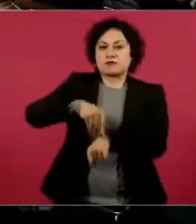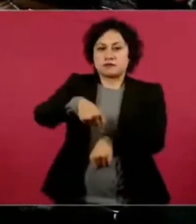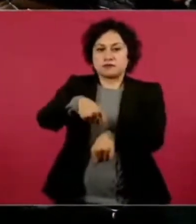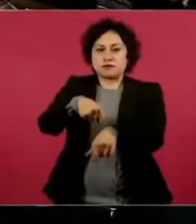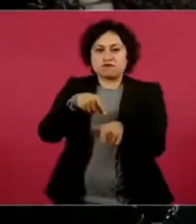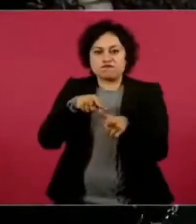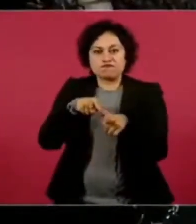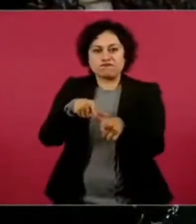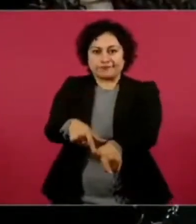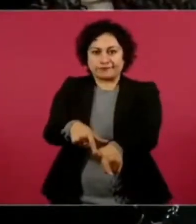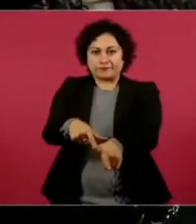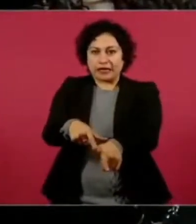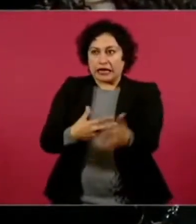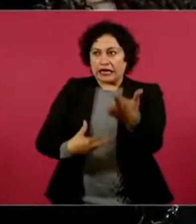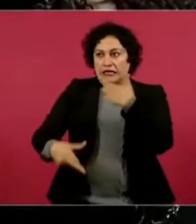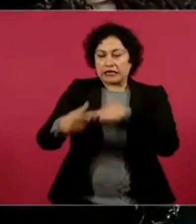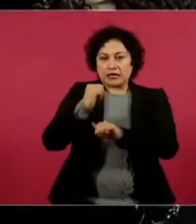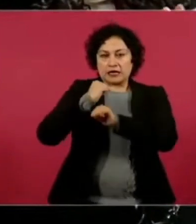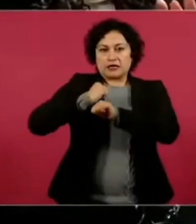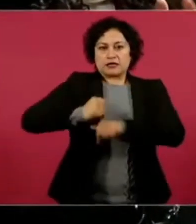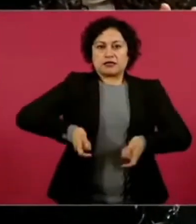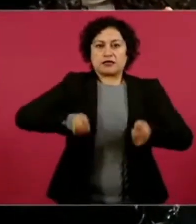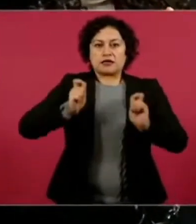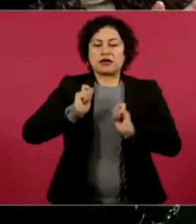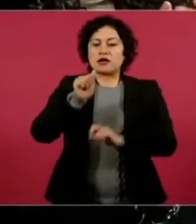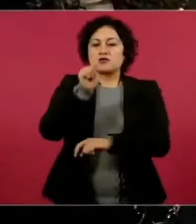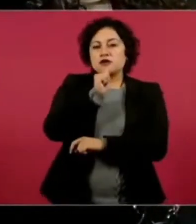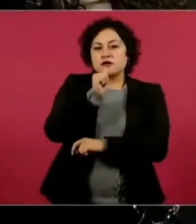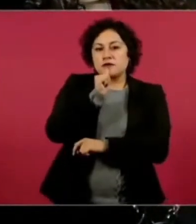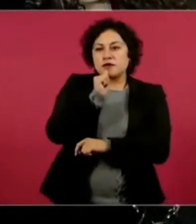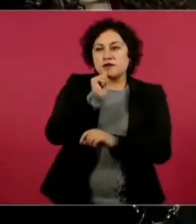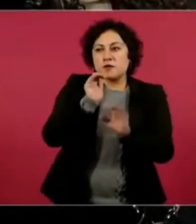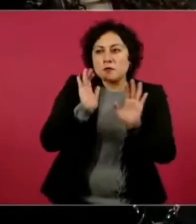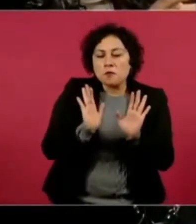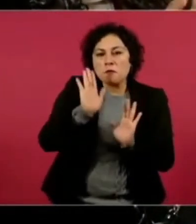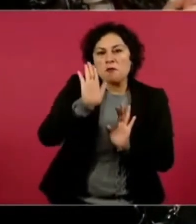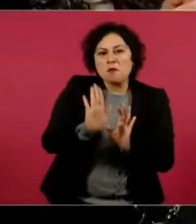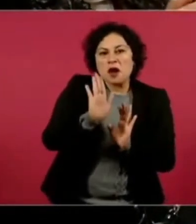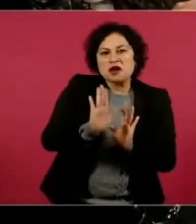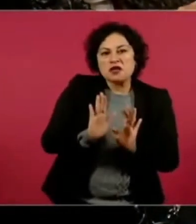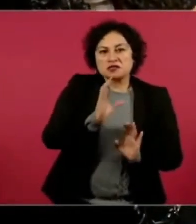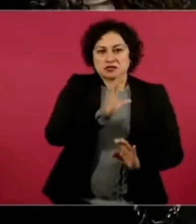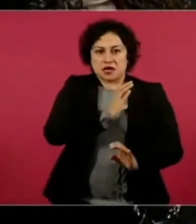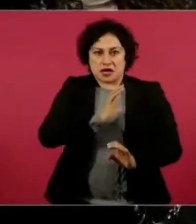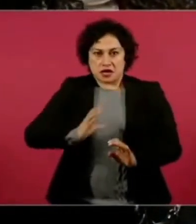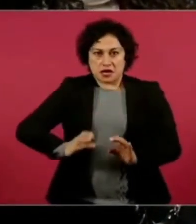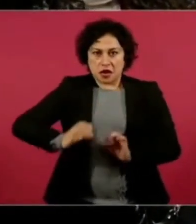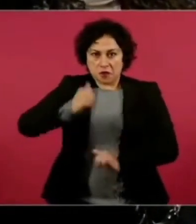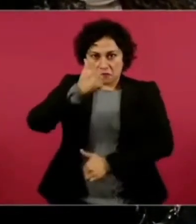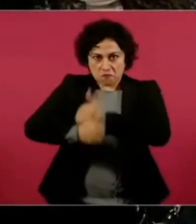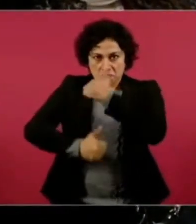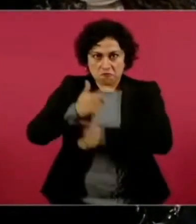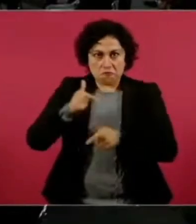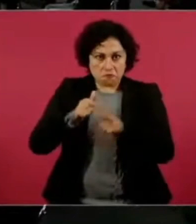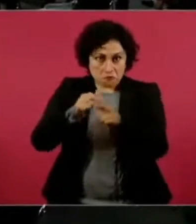pues todavía puede competir por la candidatura, según se entendería, si se mantiene este criterio.